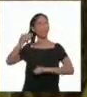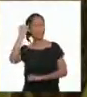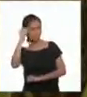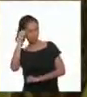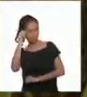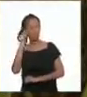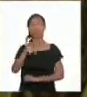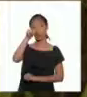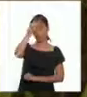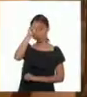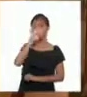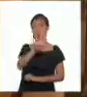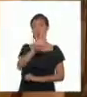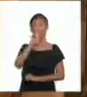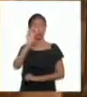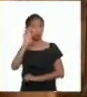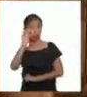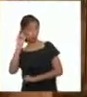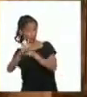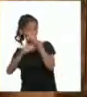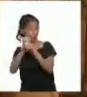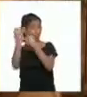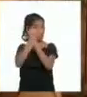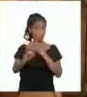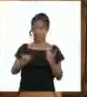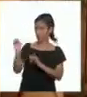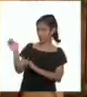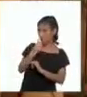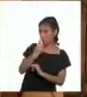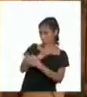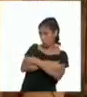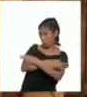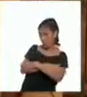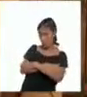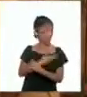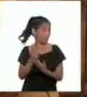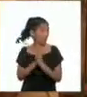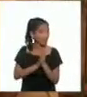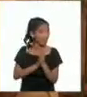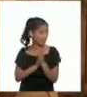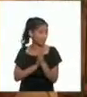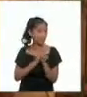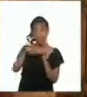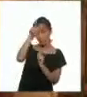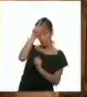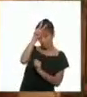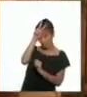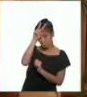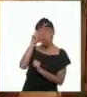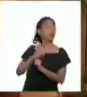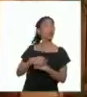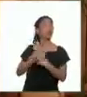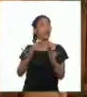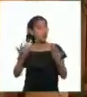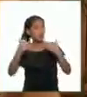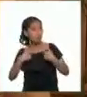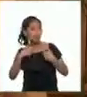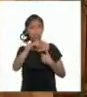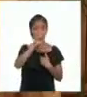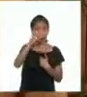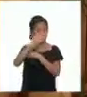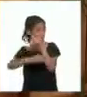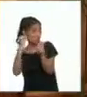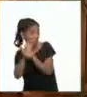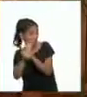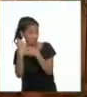años de la independencia del Perú. ¿Es como un cumpleaños? ¿El Perú va a cumplir 200 años? Como